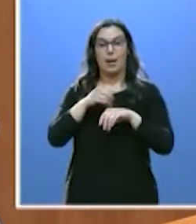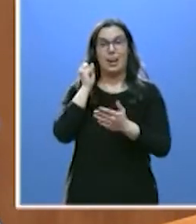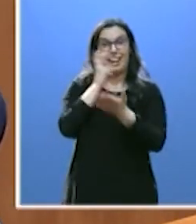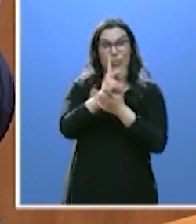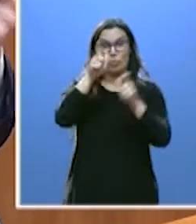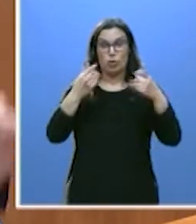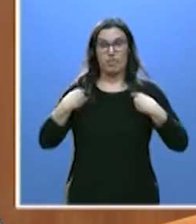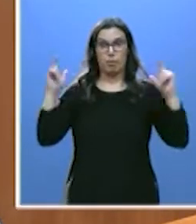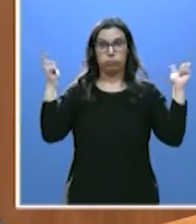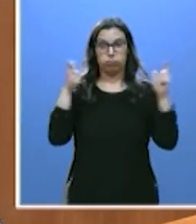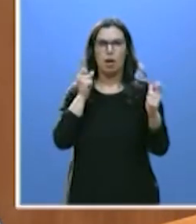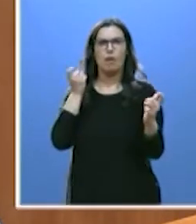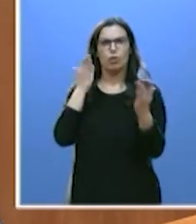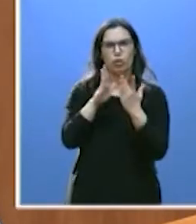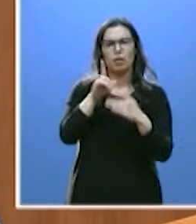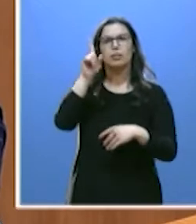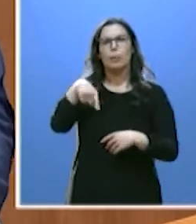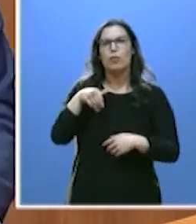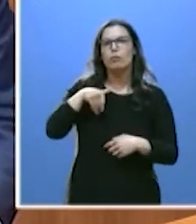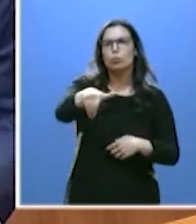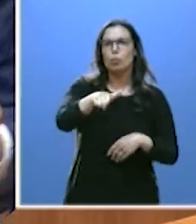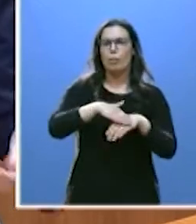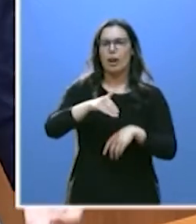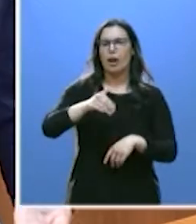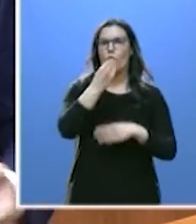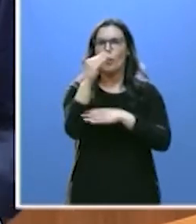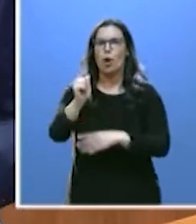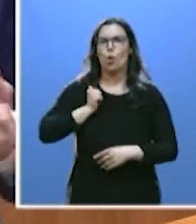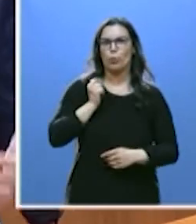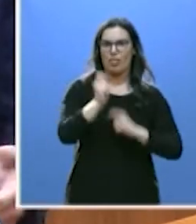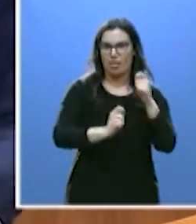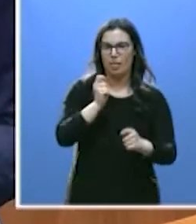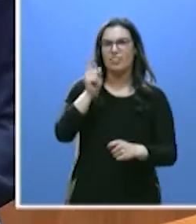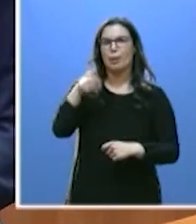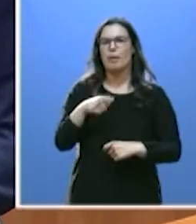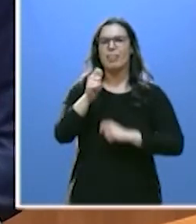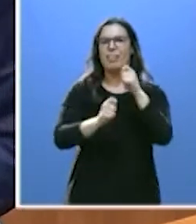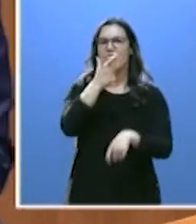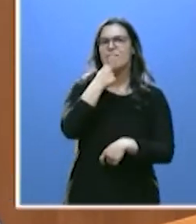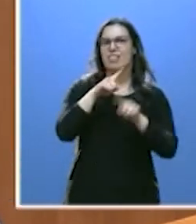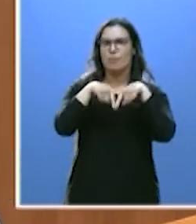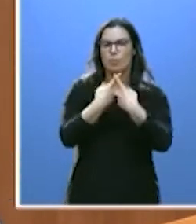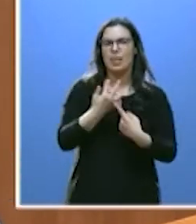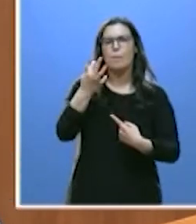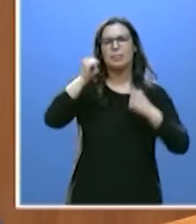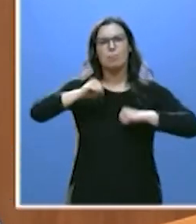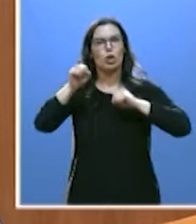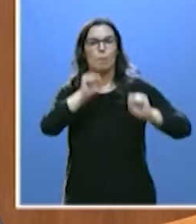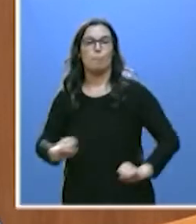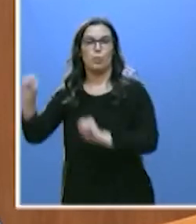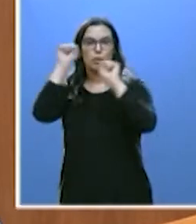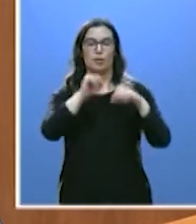demográfico. El futuro de las oportunidades para los jóvenes. Facilidades para las familias y protección de nuestros mayores.